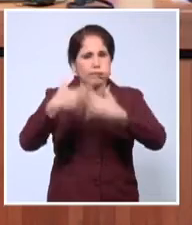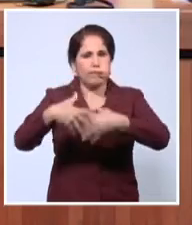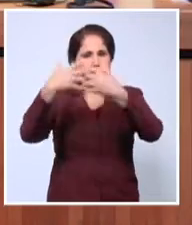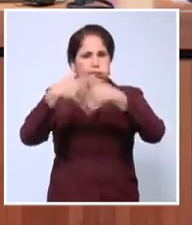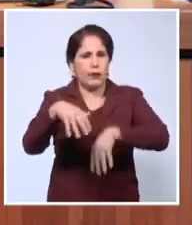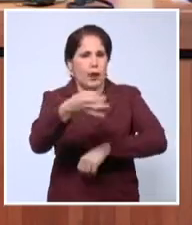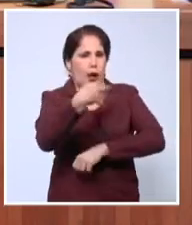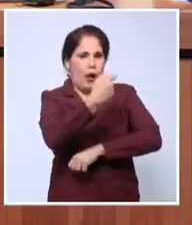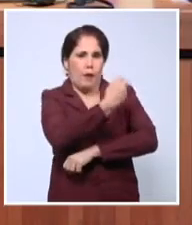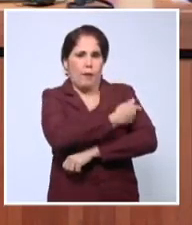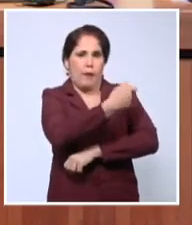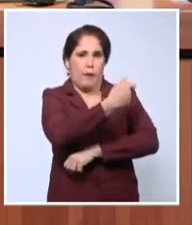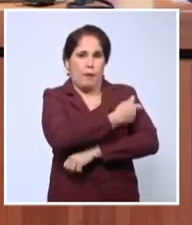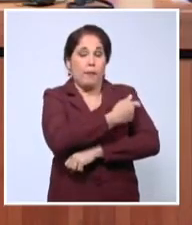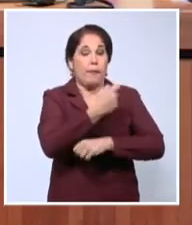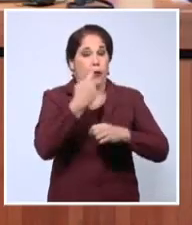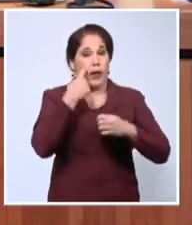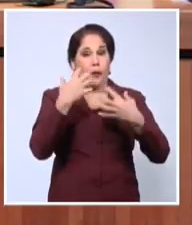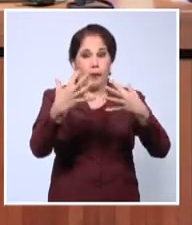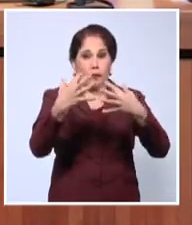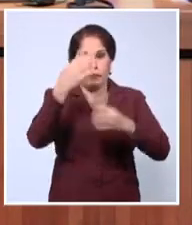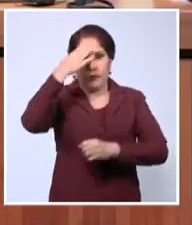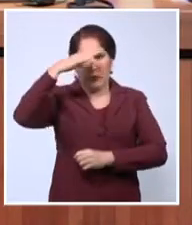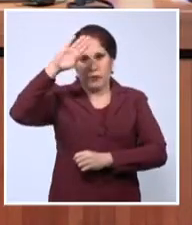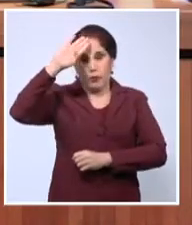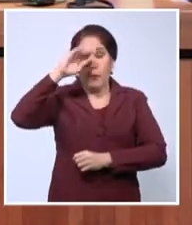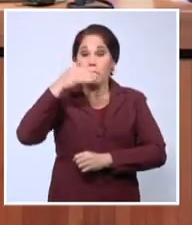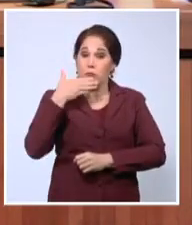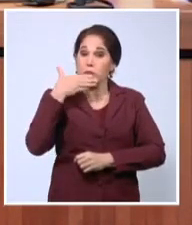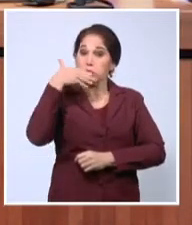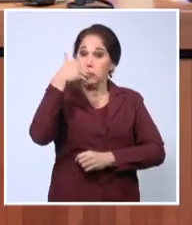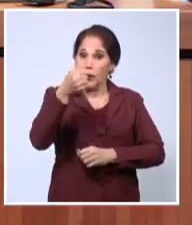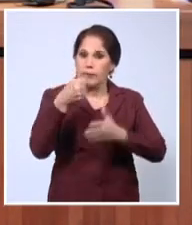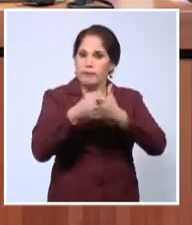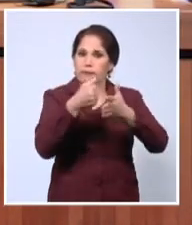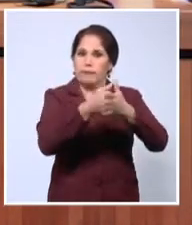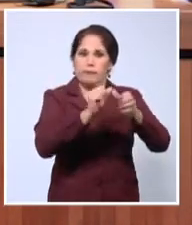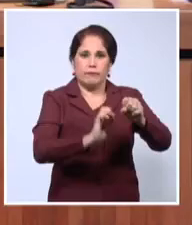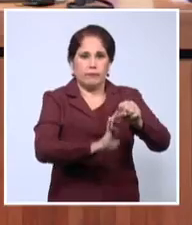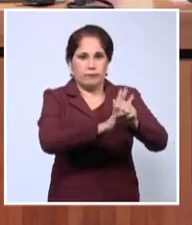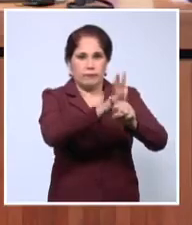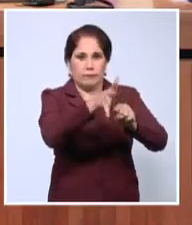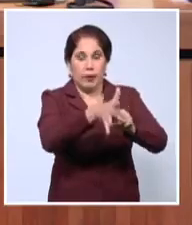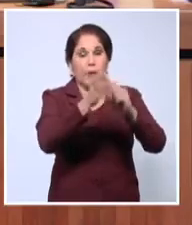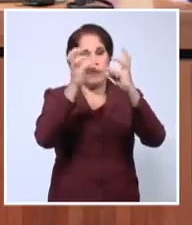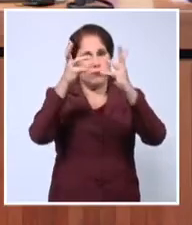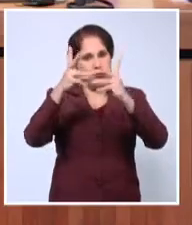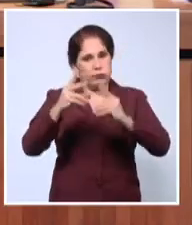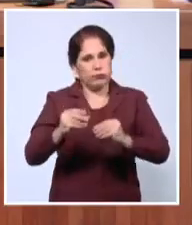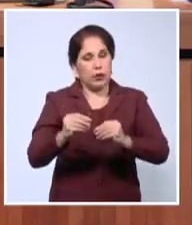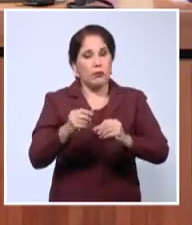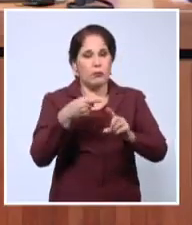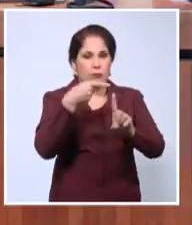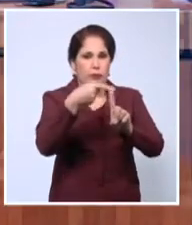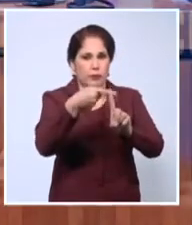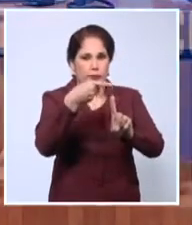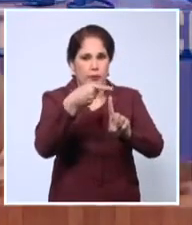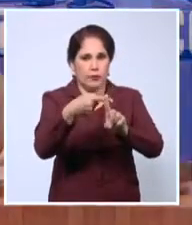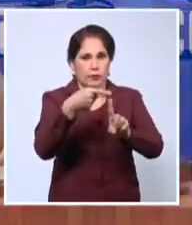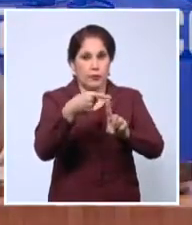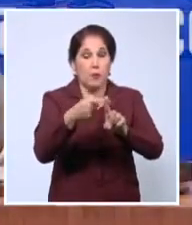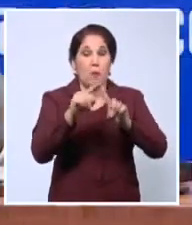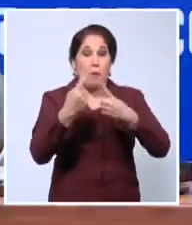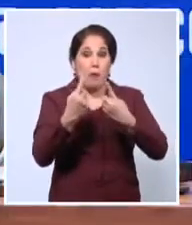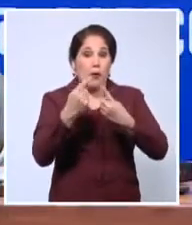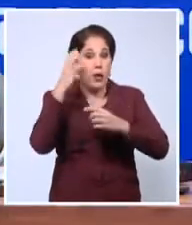medicamentos de factura nacional han favorecido el enfrentamiento a la epidemia con resultados a la vista, mientras